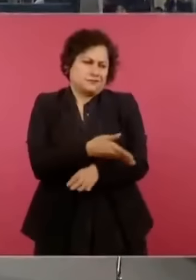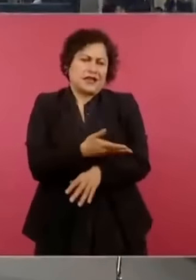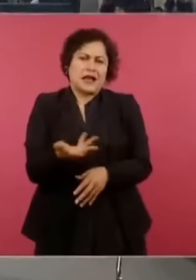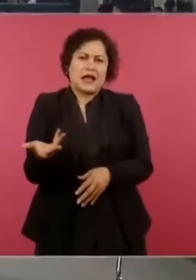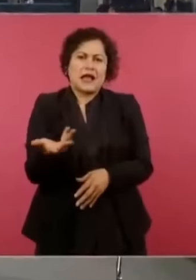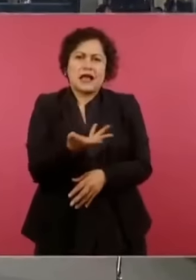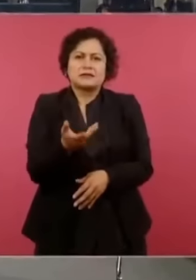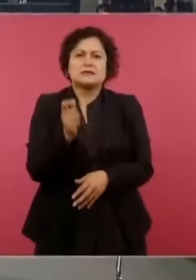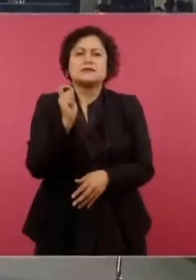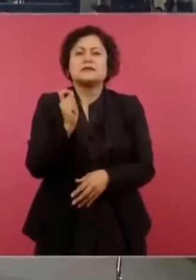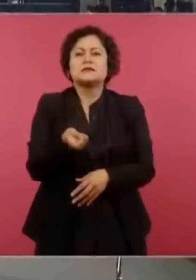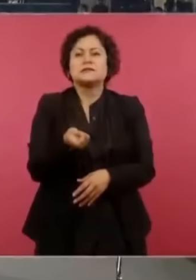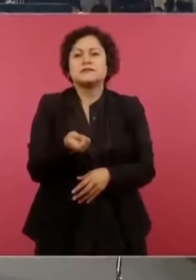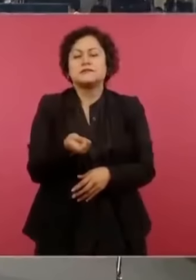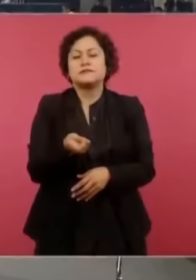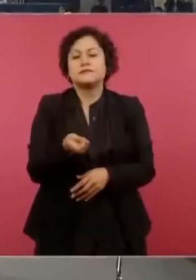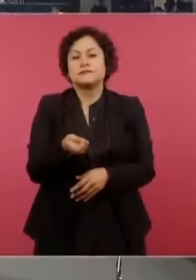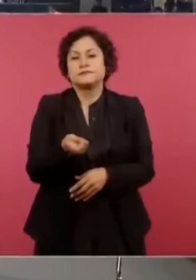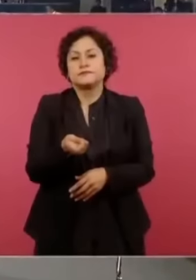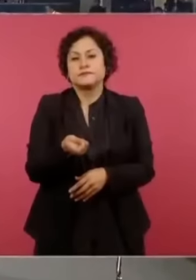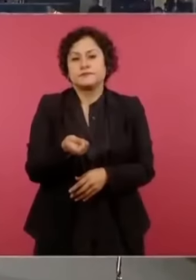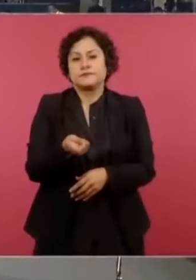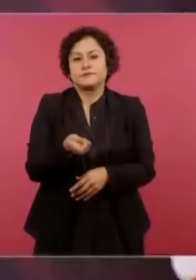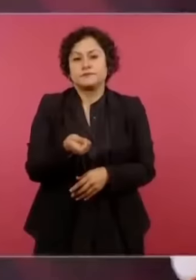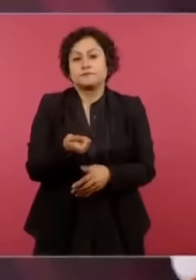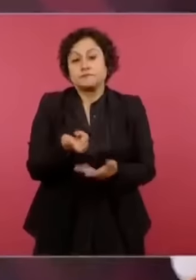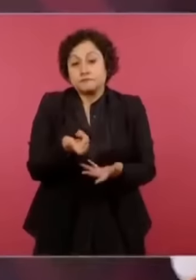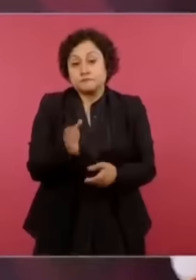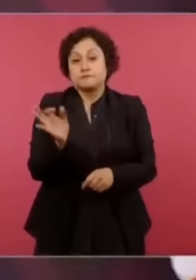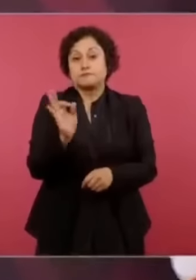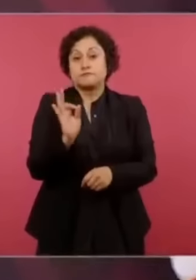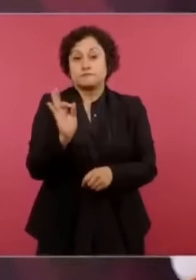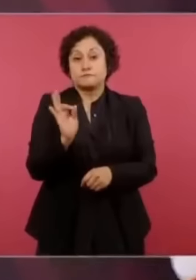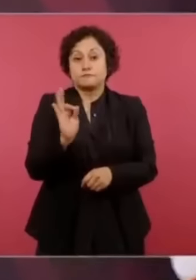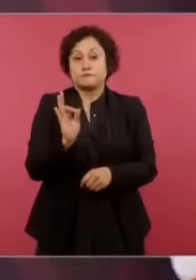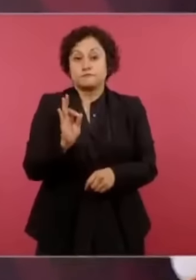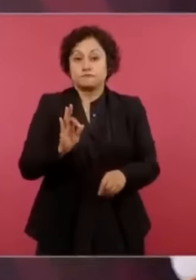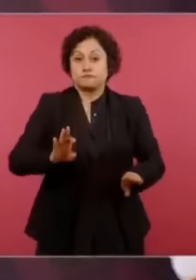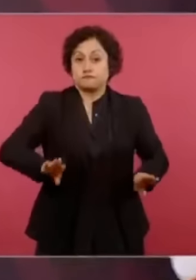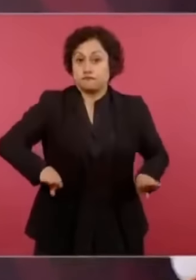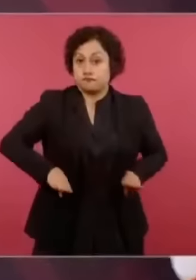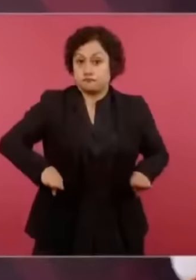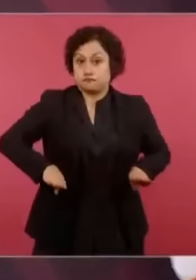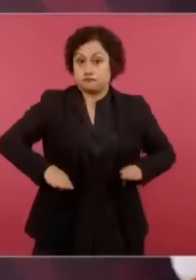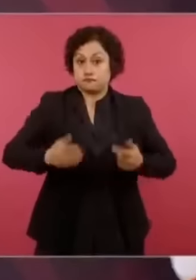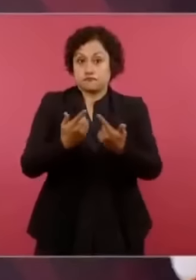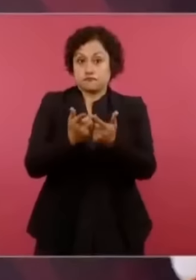dominante y ya